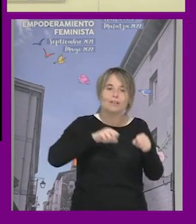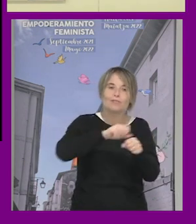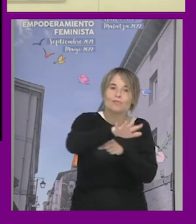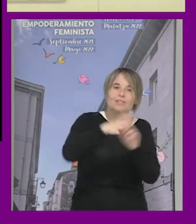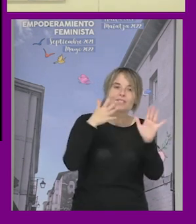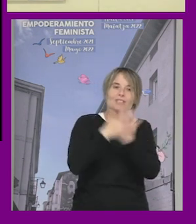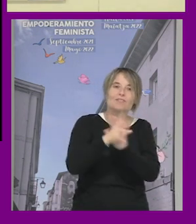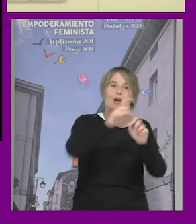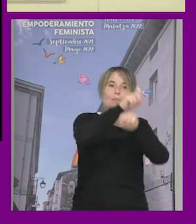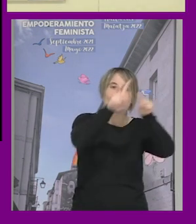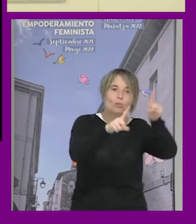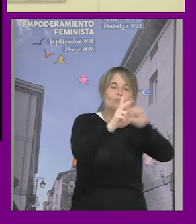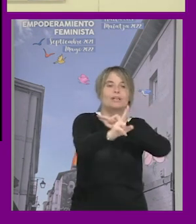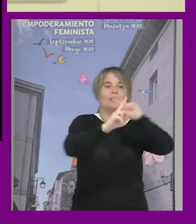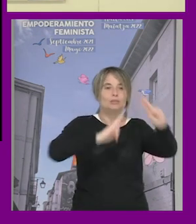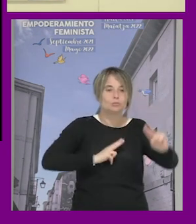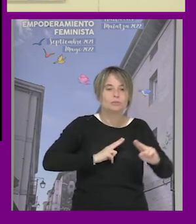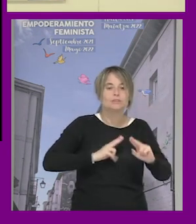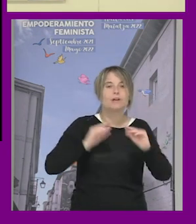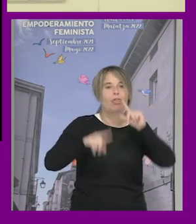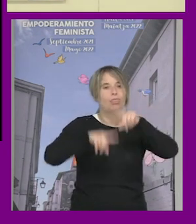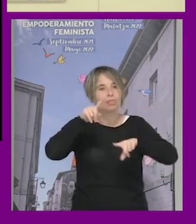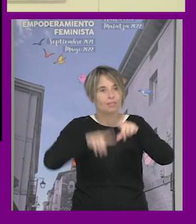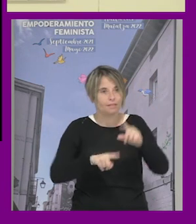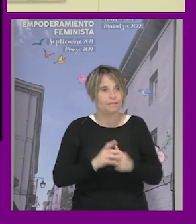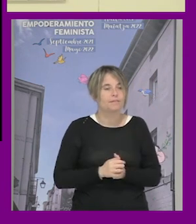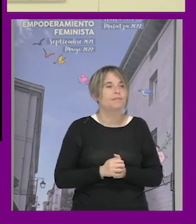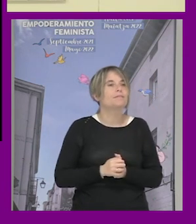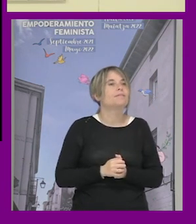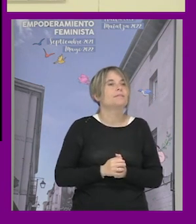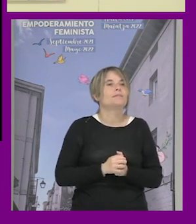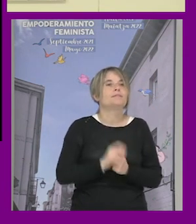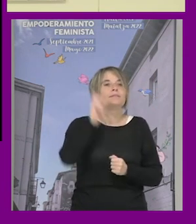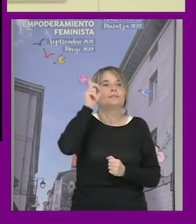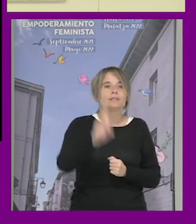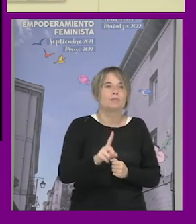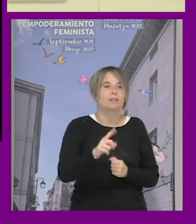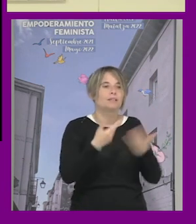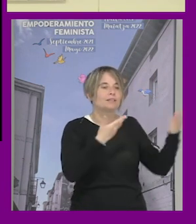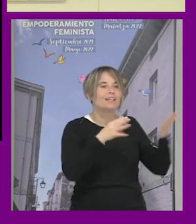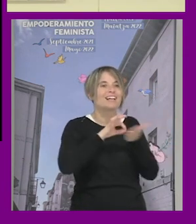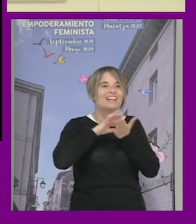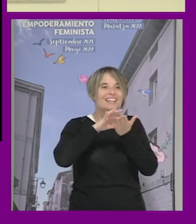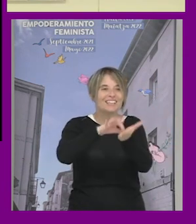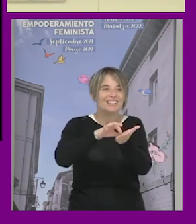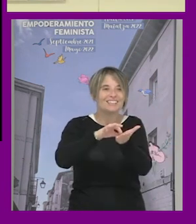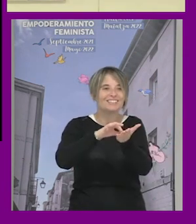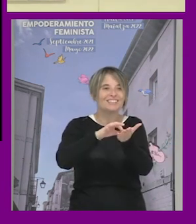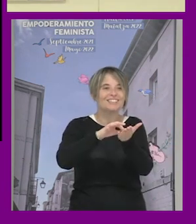mucho de la pregunta para que la gente busque sus respuestas y también está esta otra guía que también está en